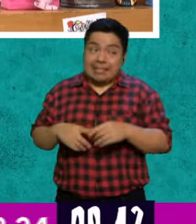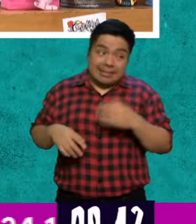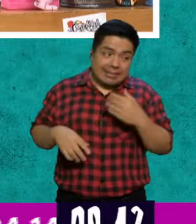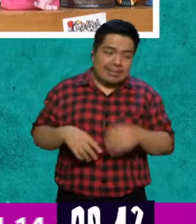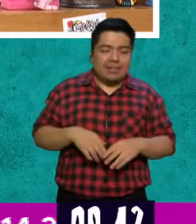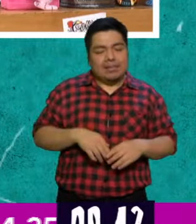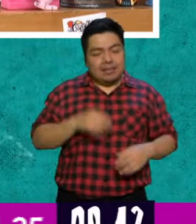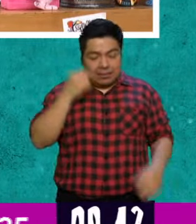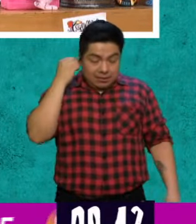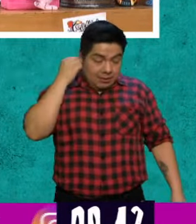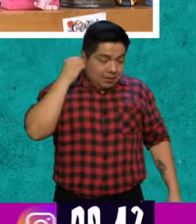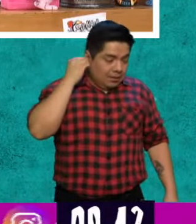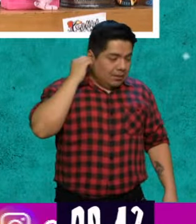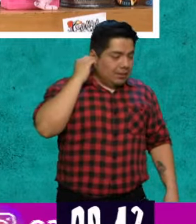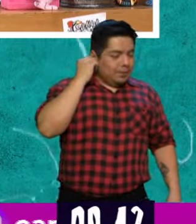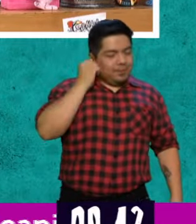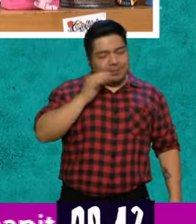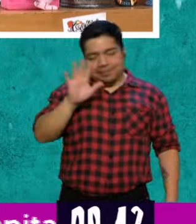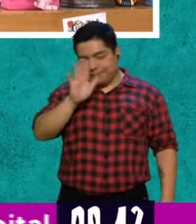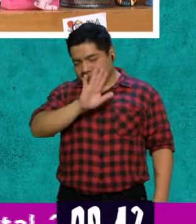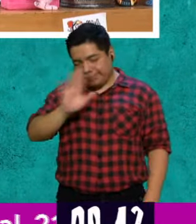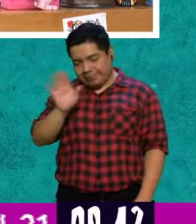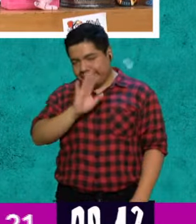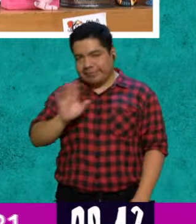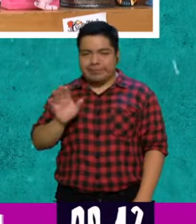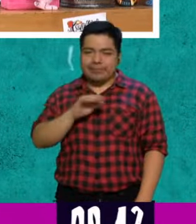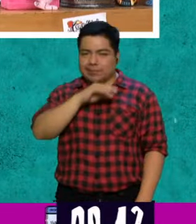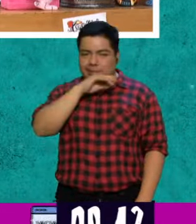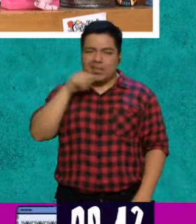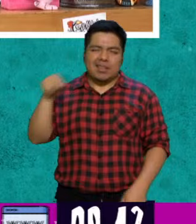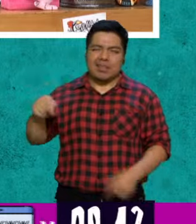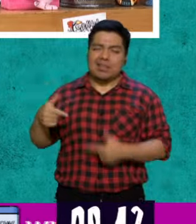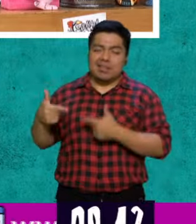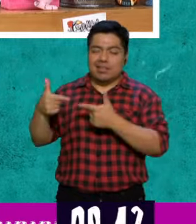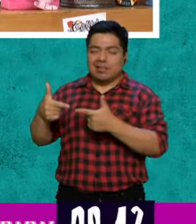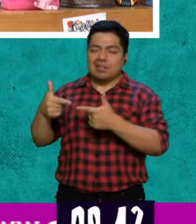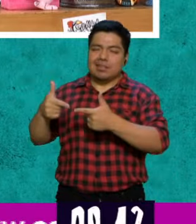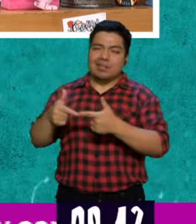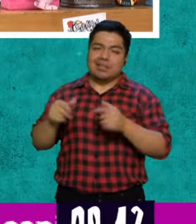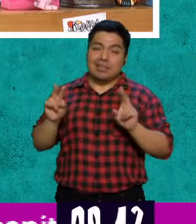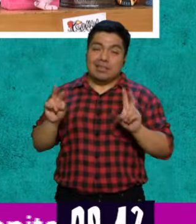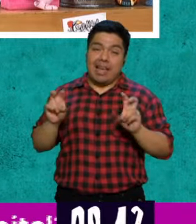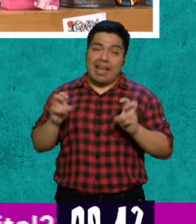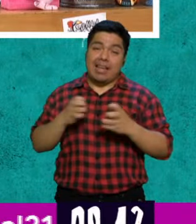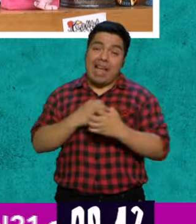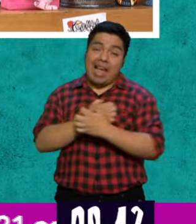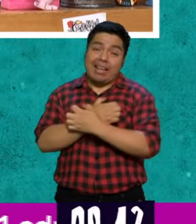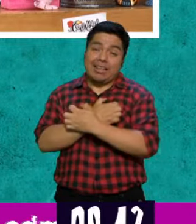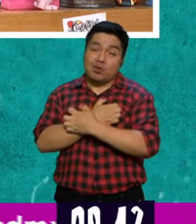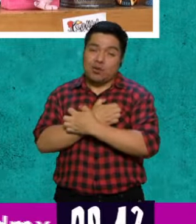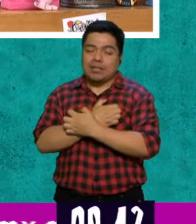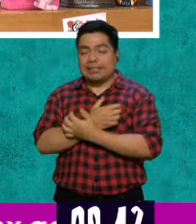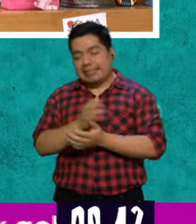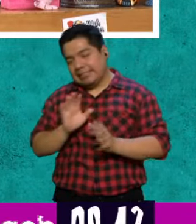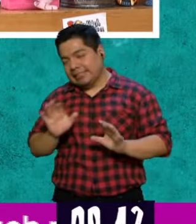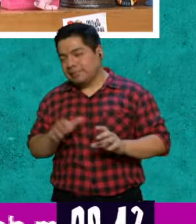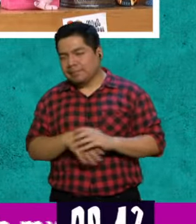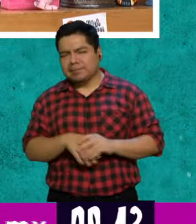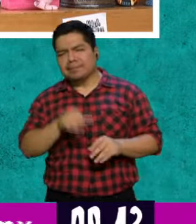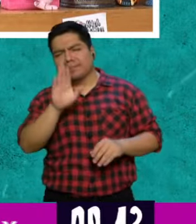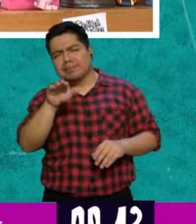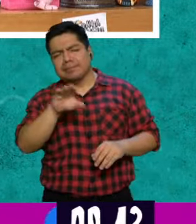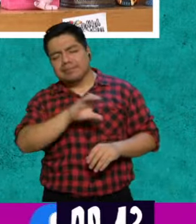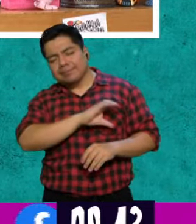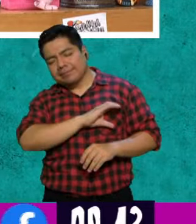¡Ándale! No, no, no, no, no lo hagan, ya no lo hacen. Ahora ya esta generación son mucho más educados, pero antes sí éramos bastante... Oye, mi querida